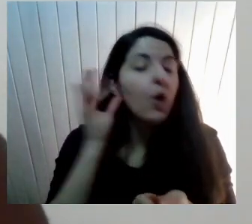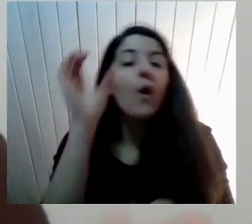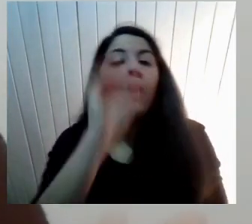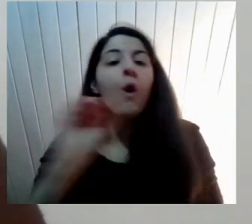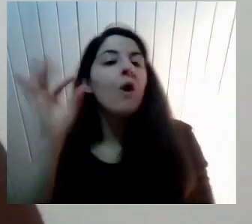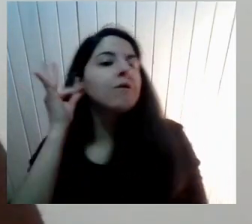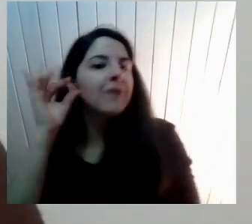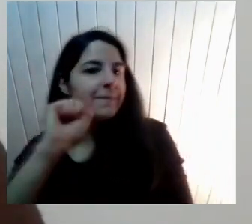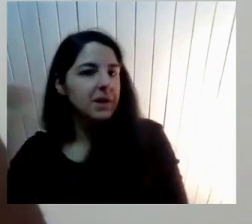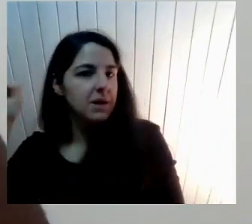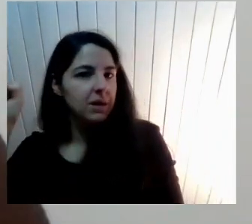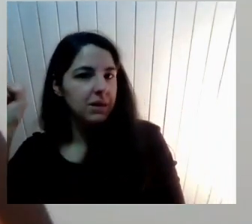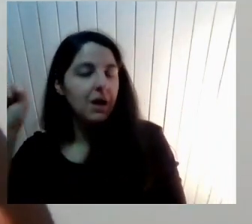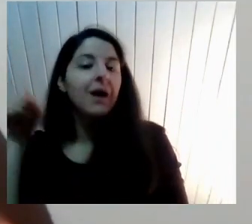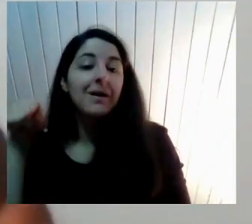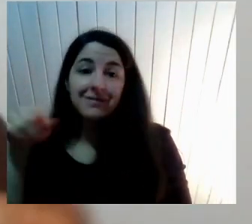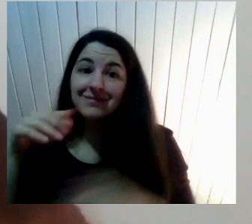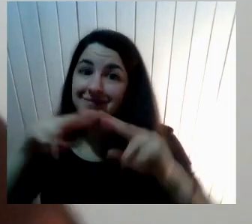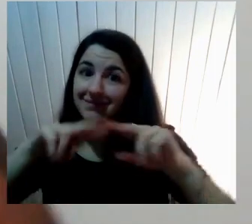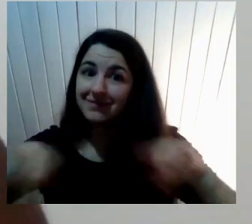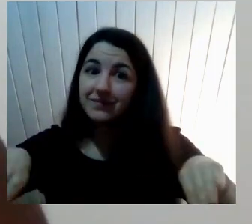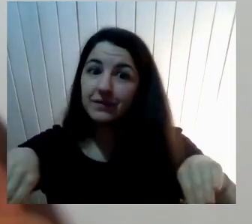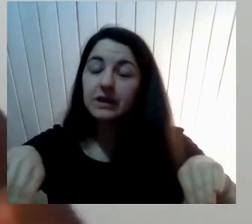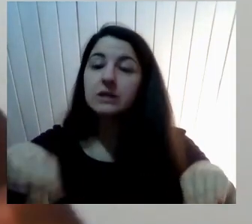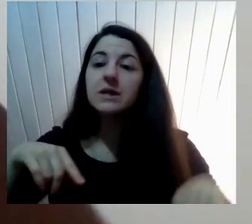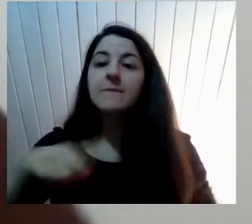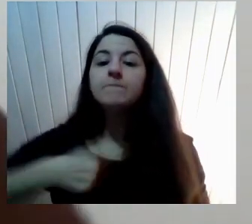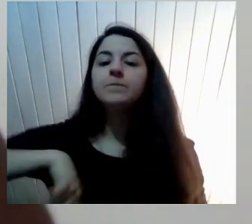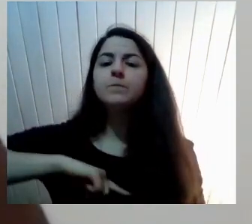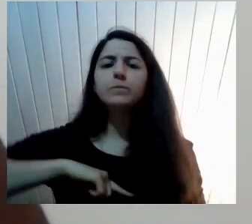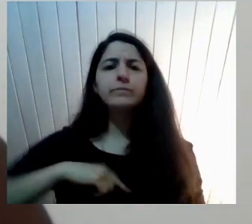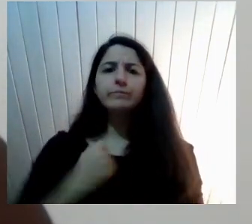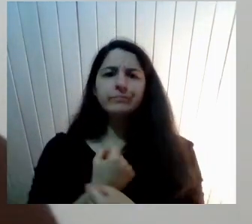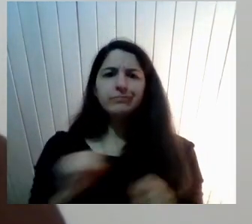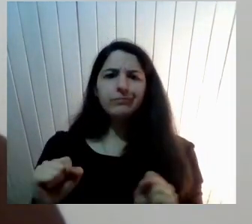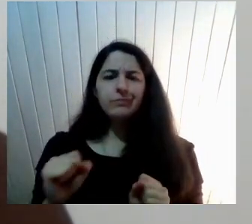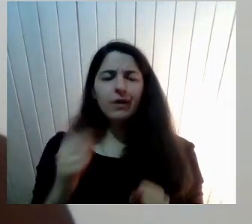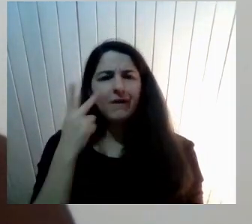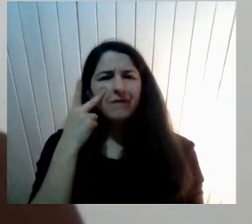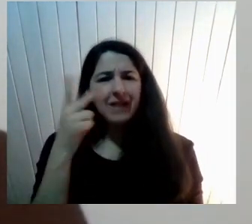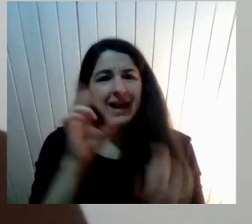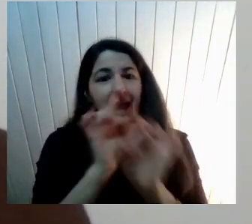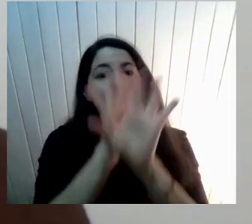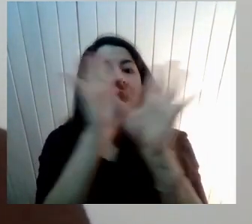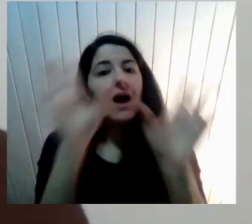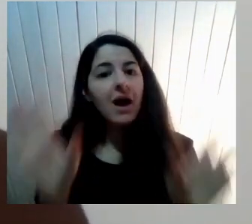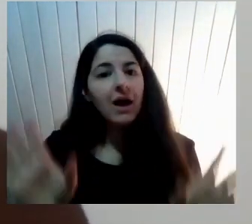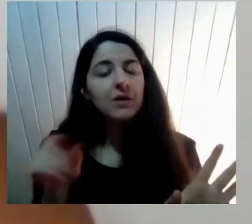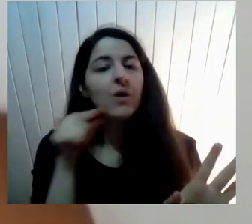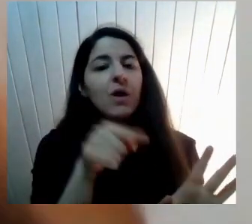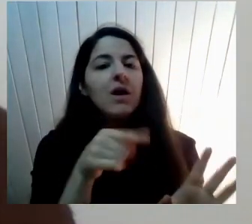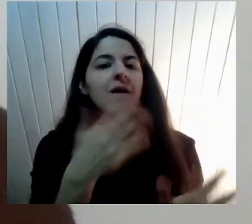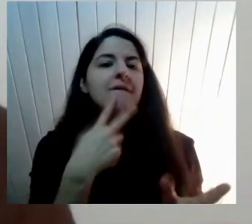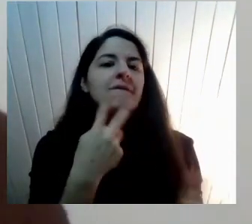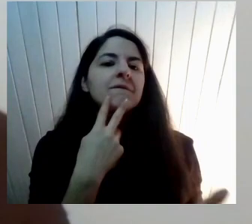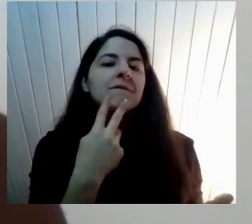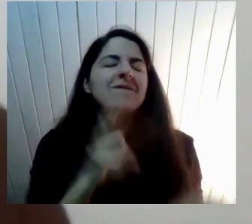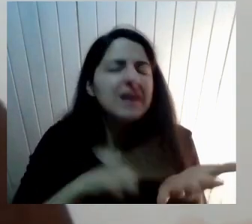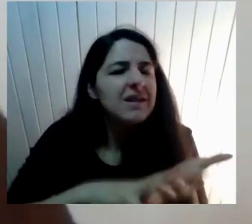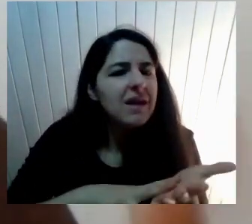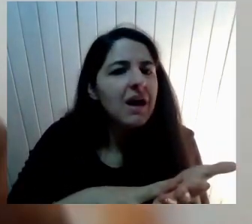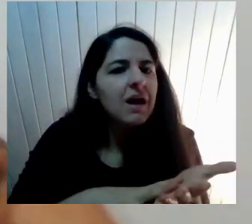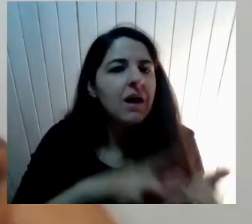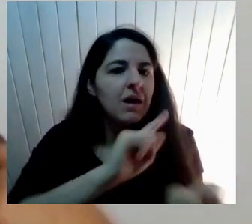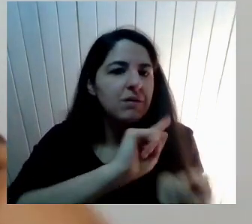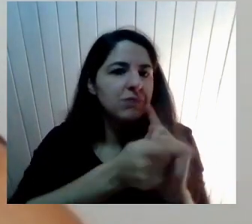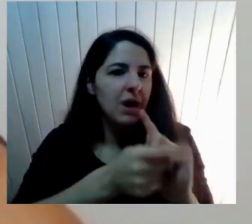Políticas de género Por lo tanto Uno no puede ver Transparencia En esas políticas De género De verdad Transformaciones Y en un feminismo De la igualdad Que no